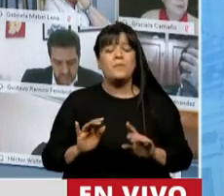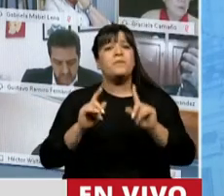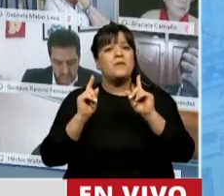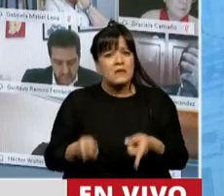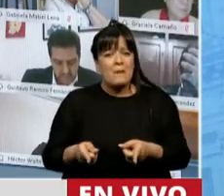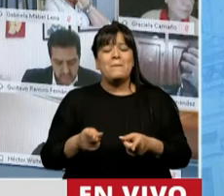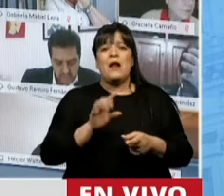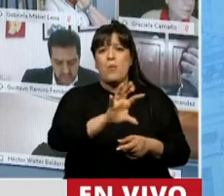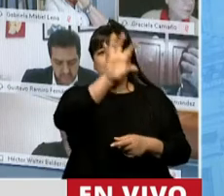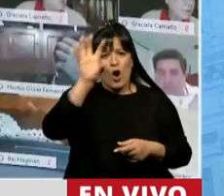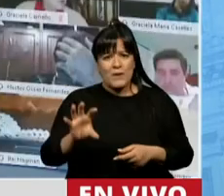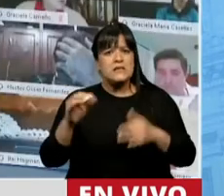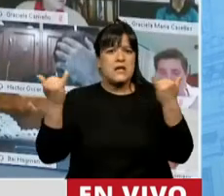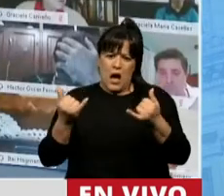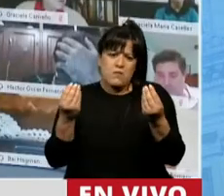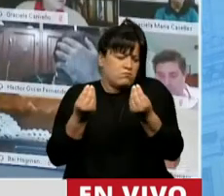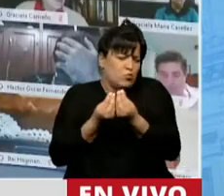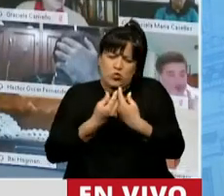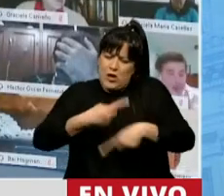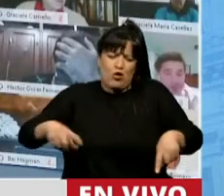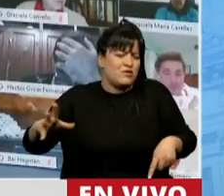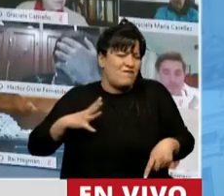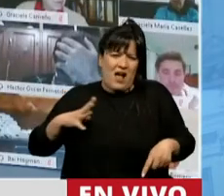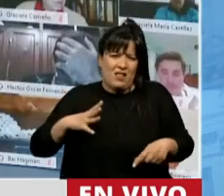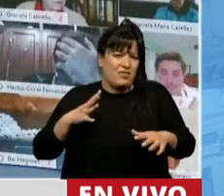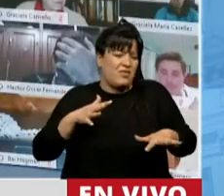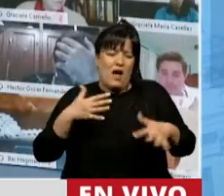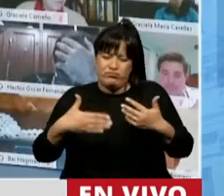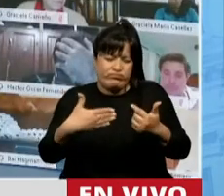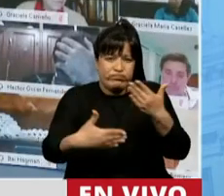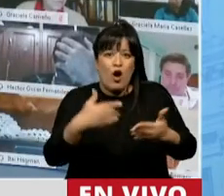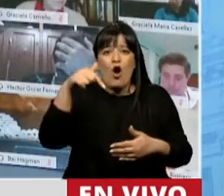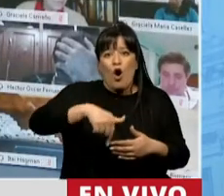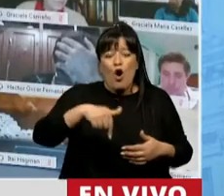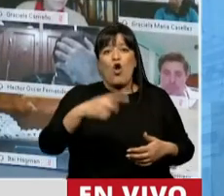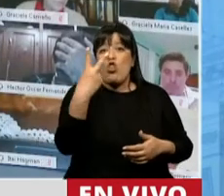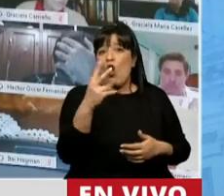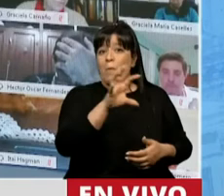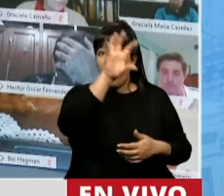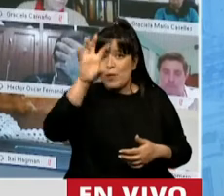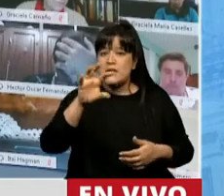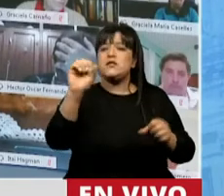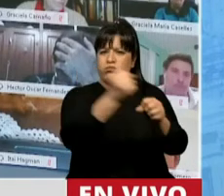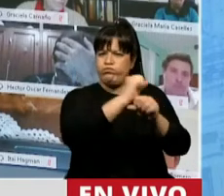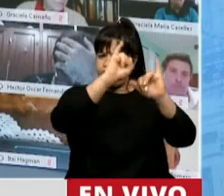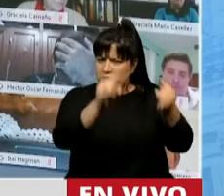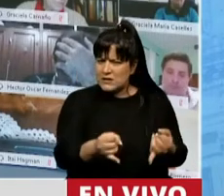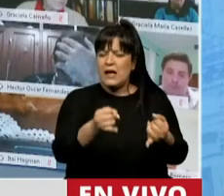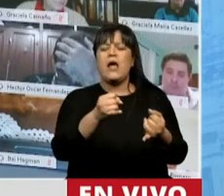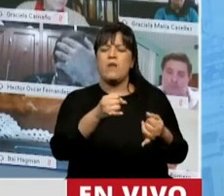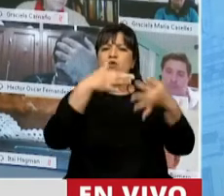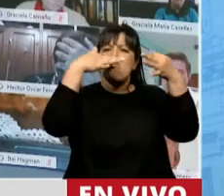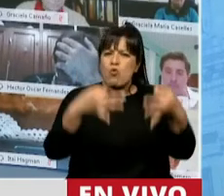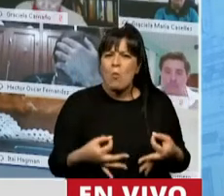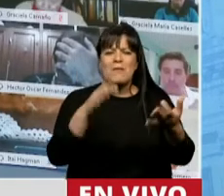de las provincias hay mucho por hacer. Hoy solo dos provincias cumplen los estándares en materia, por ejemplo, de